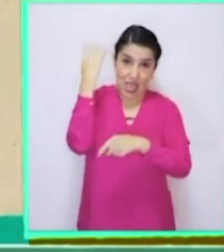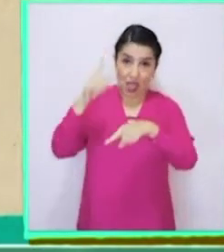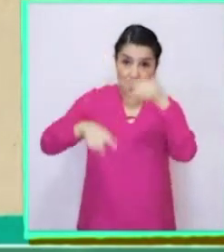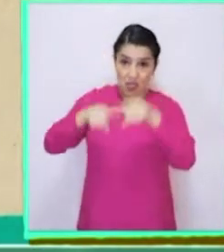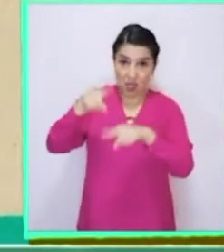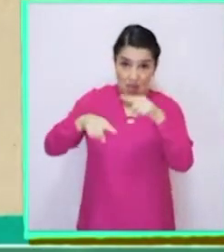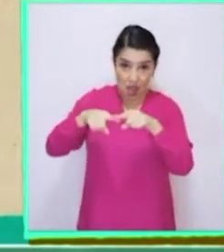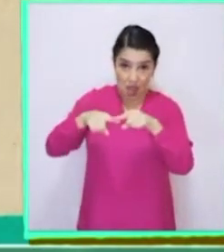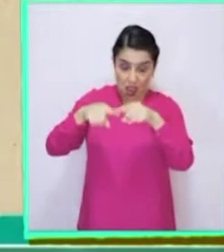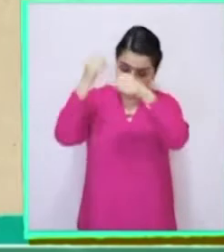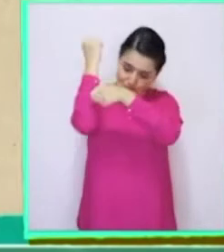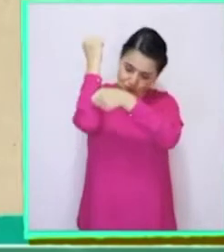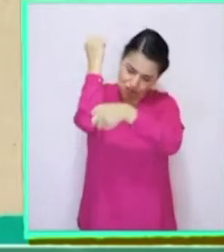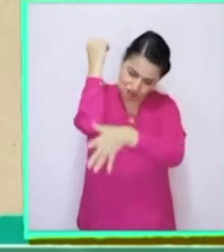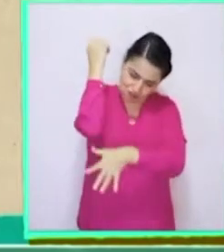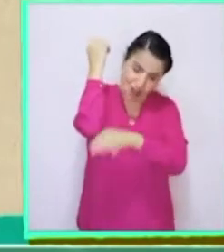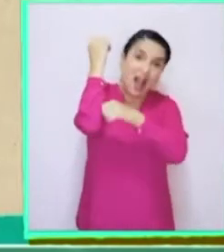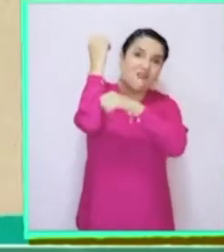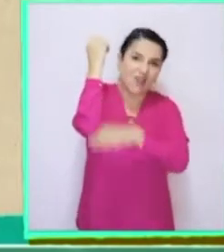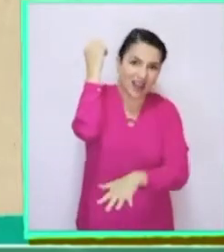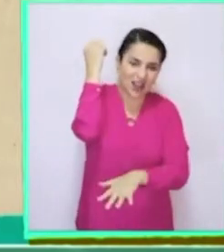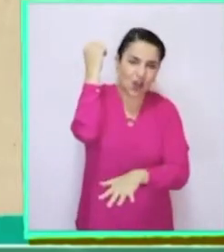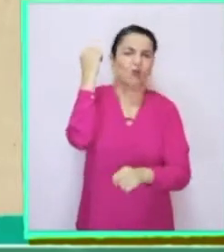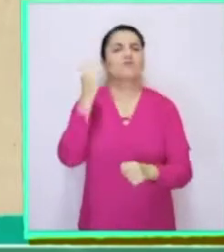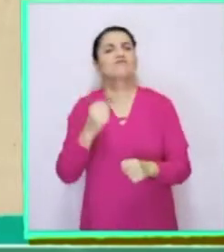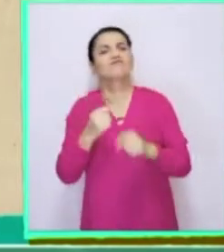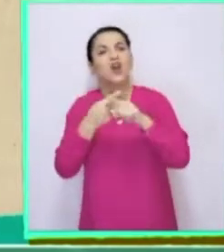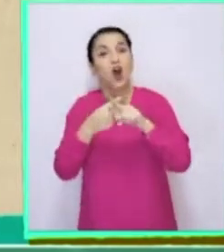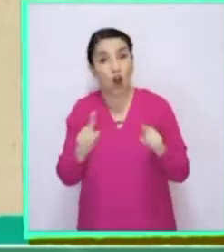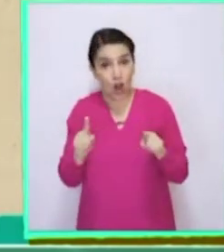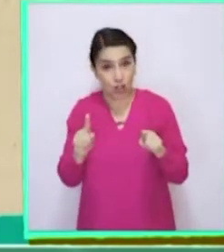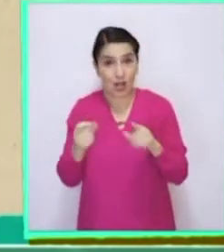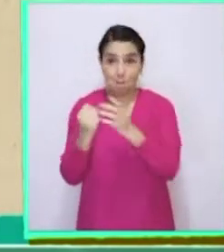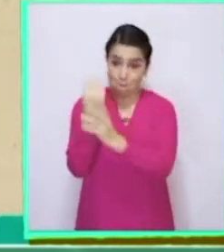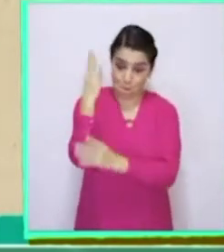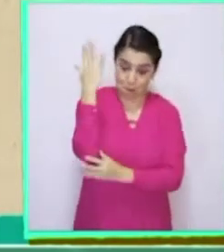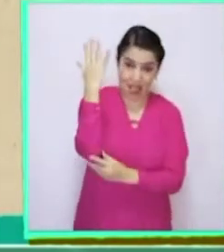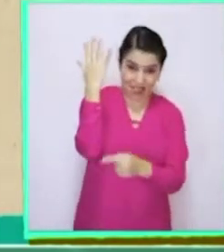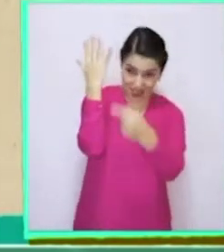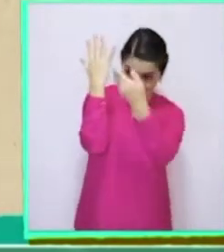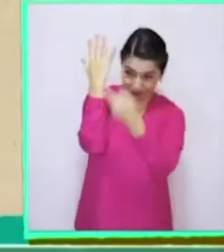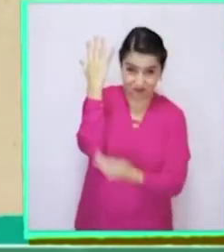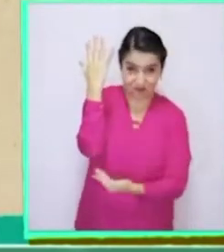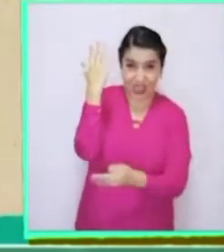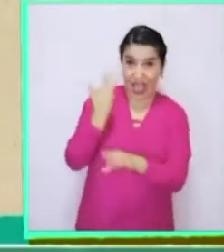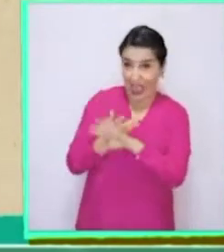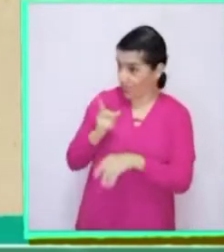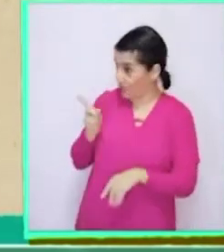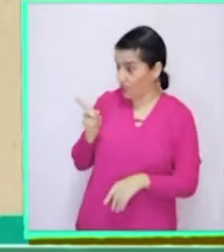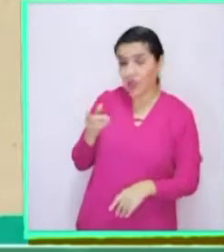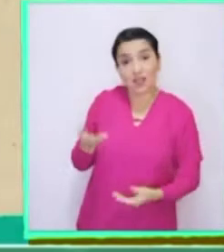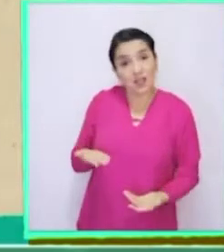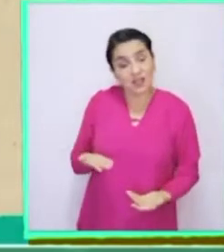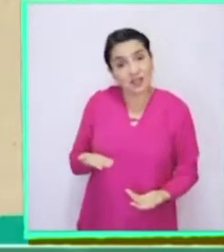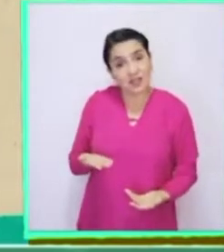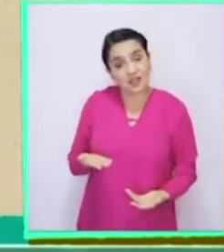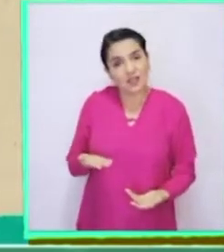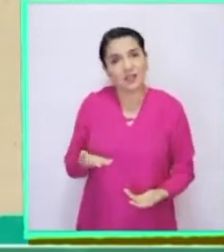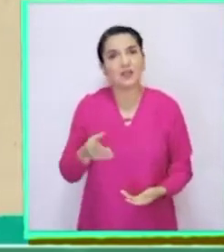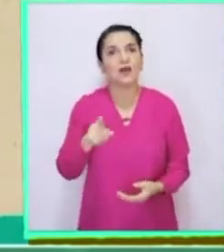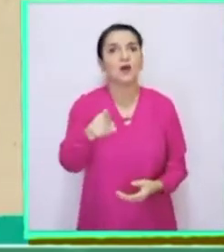debajo de la tierra, ¿verdad? ¿Qué más? ¿Qué otra parte de la planta pueden identificar? A ver.